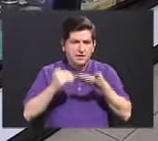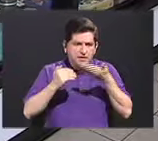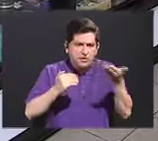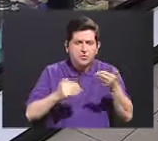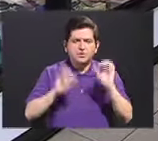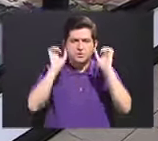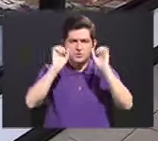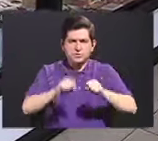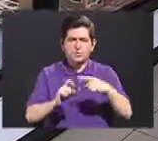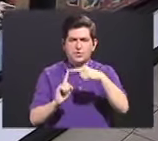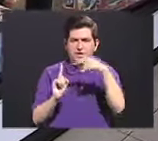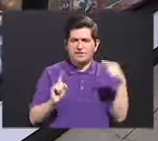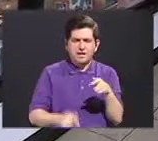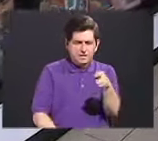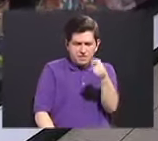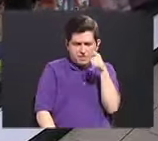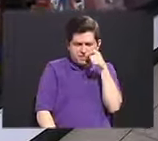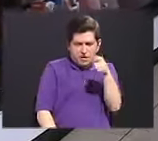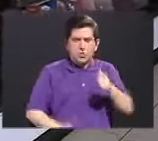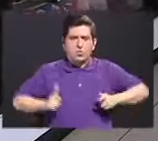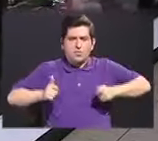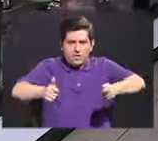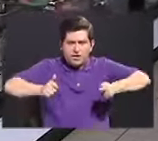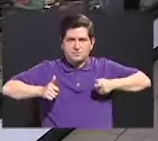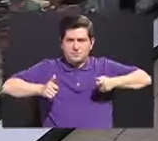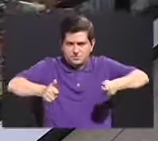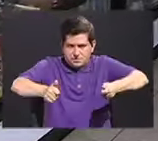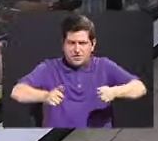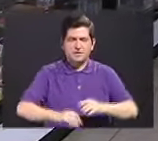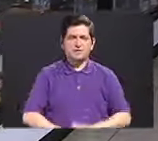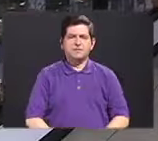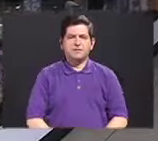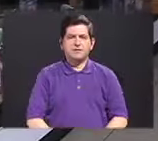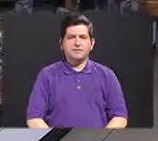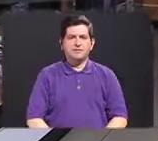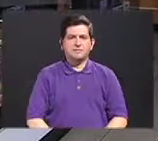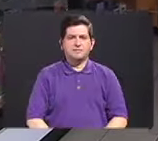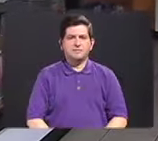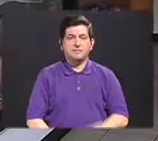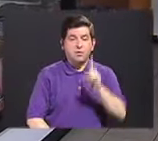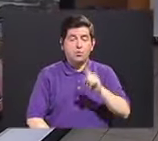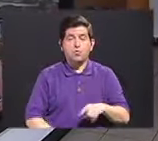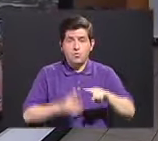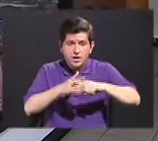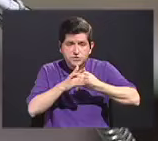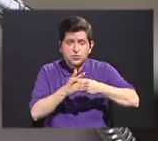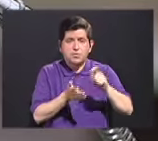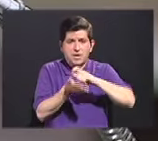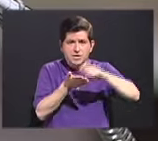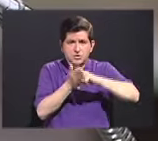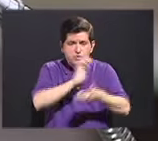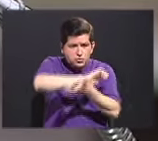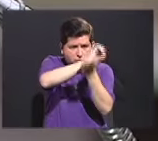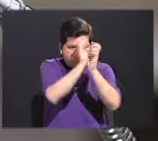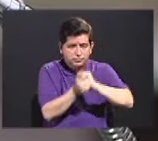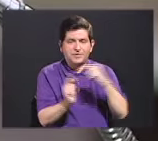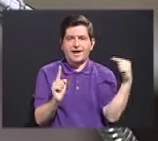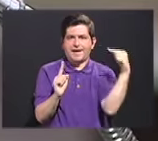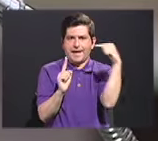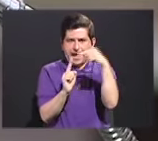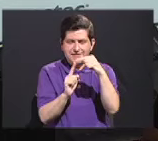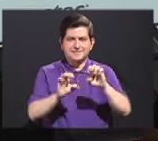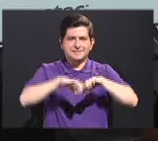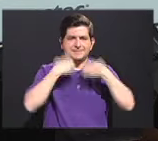artículos que pueden ir desde una lupa, una silla de ruedas, instrumentos de escritura adaptado